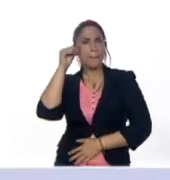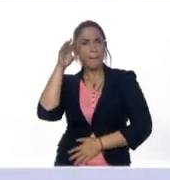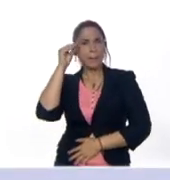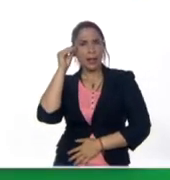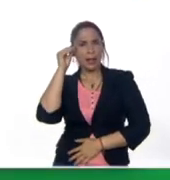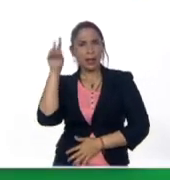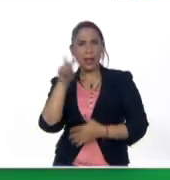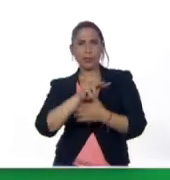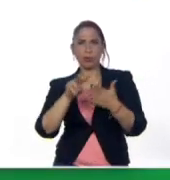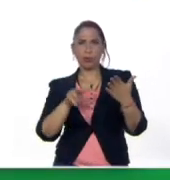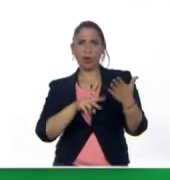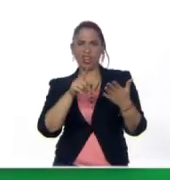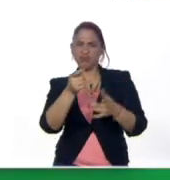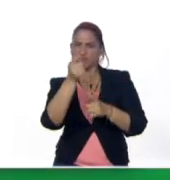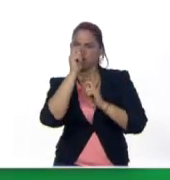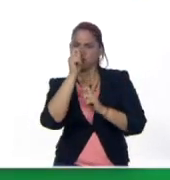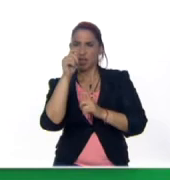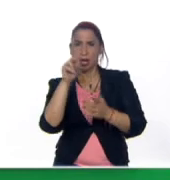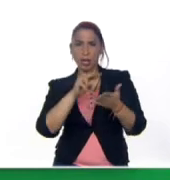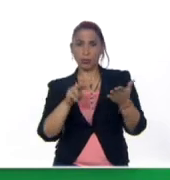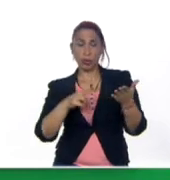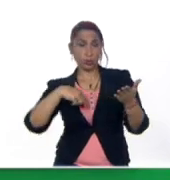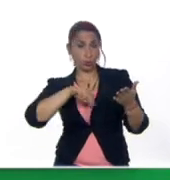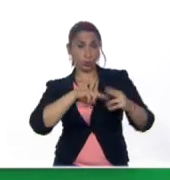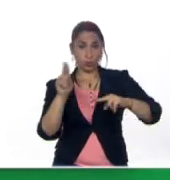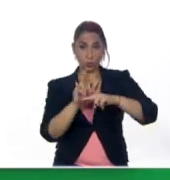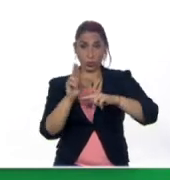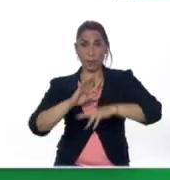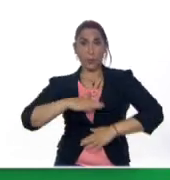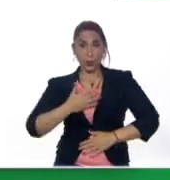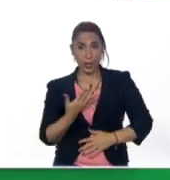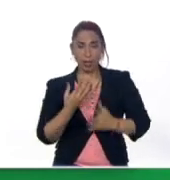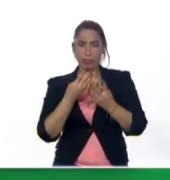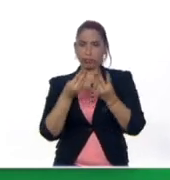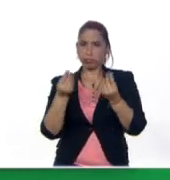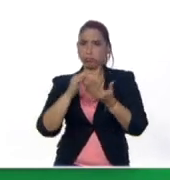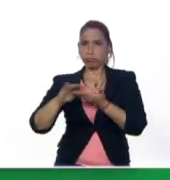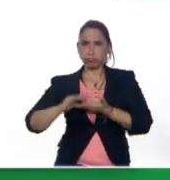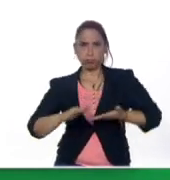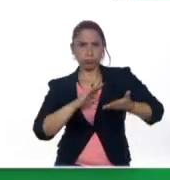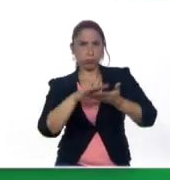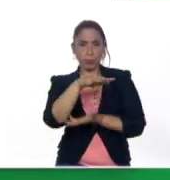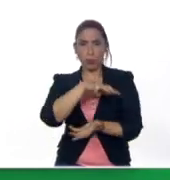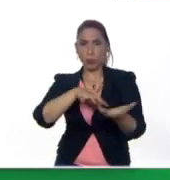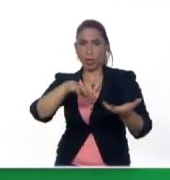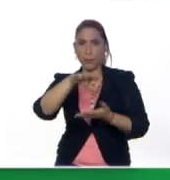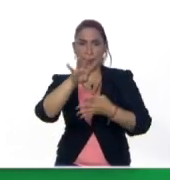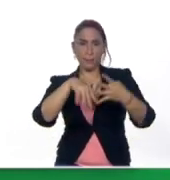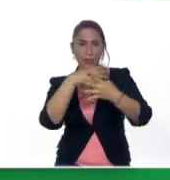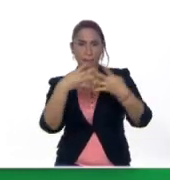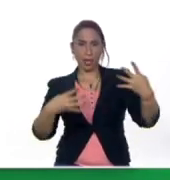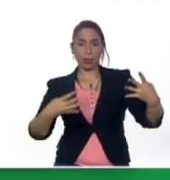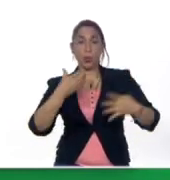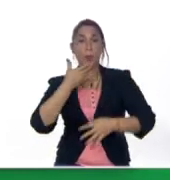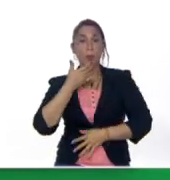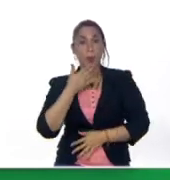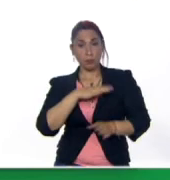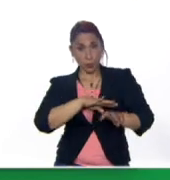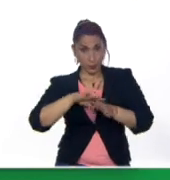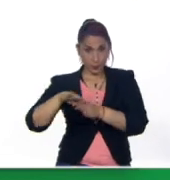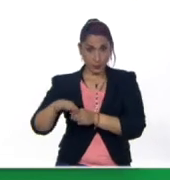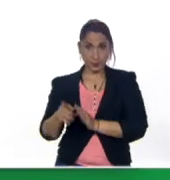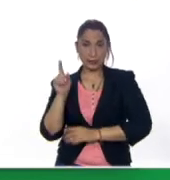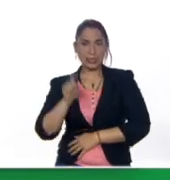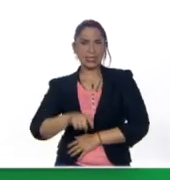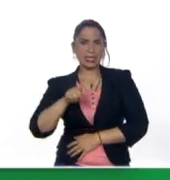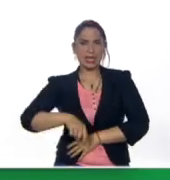lectora la comprensión lectora la vamos a utilizar para poder resolver problemas matemáticos. Por otro lado necesitamos